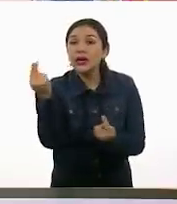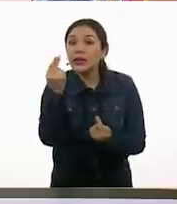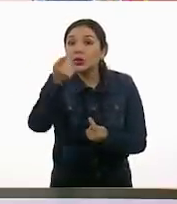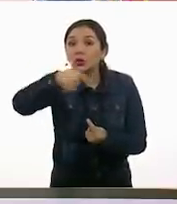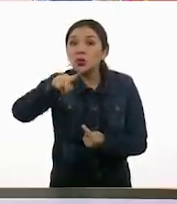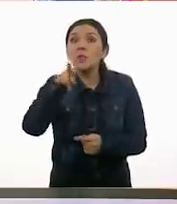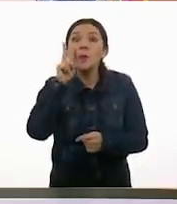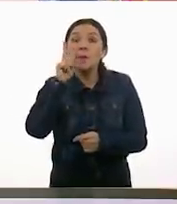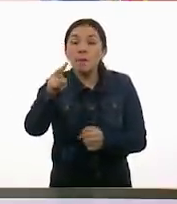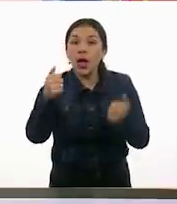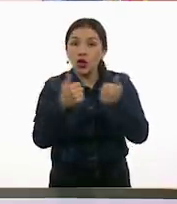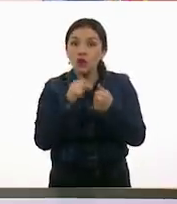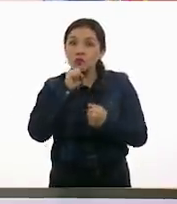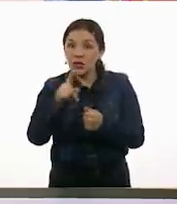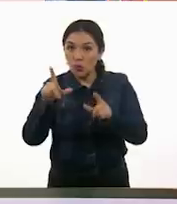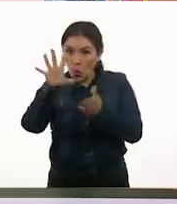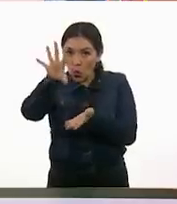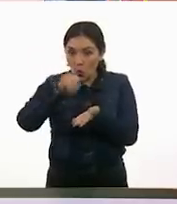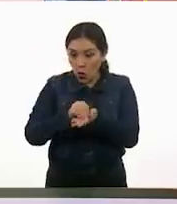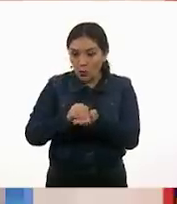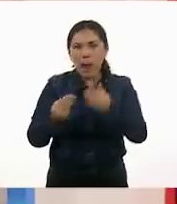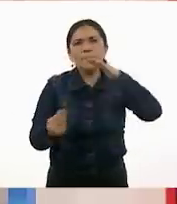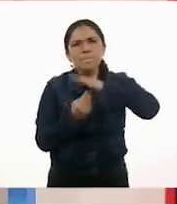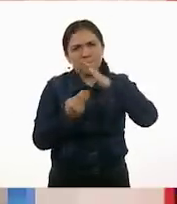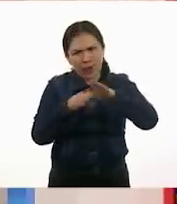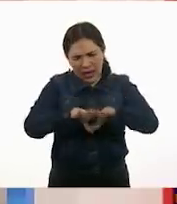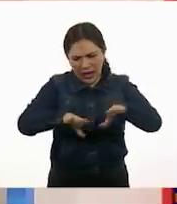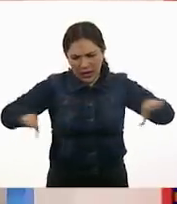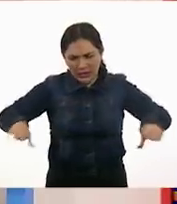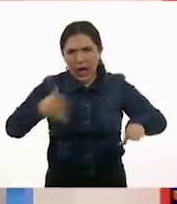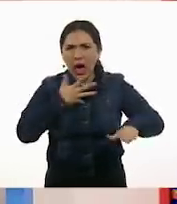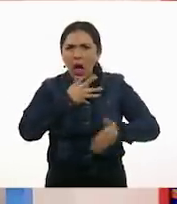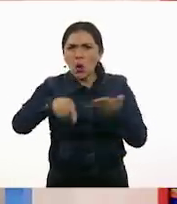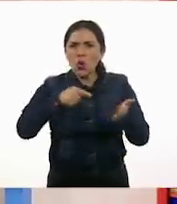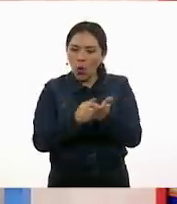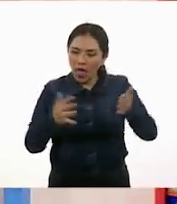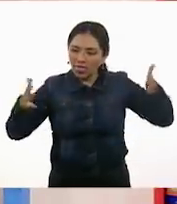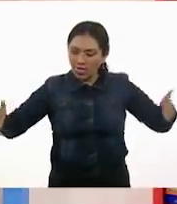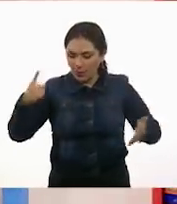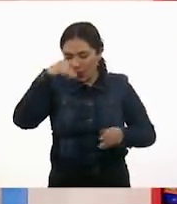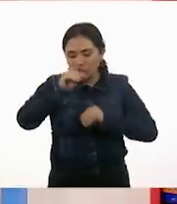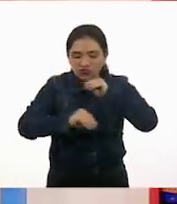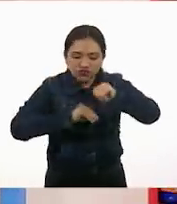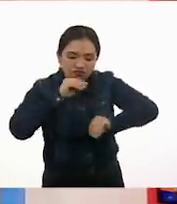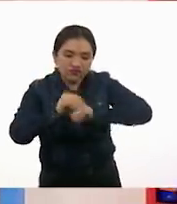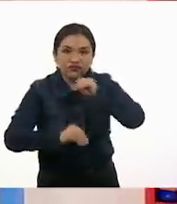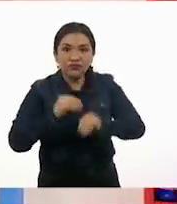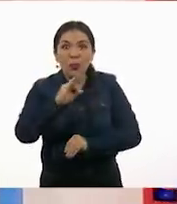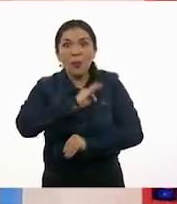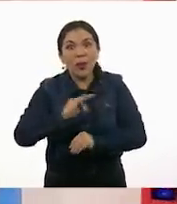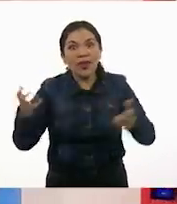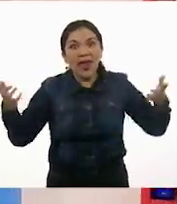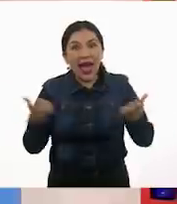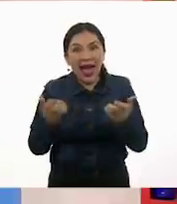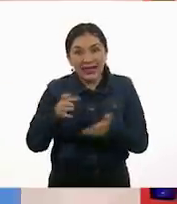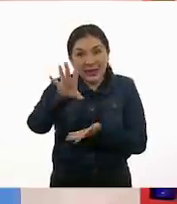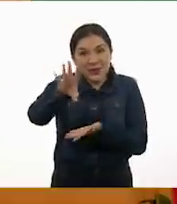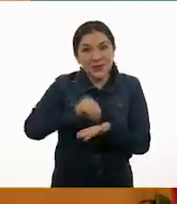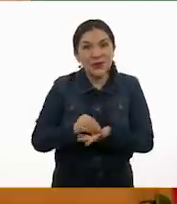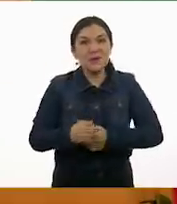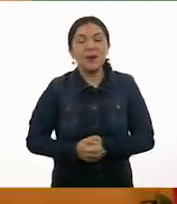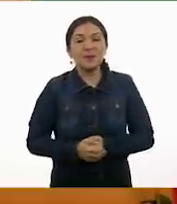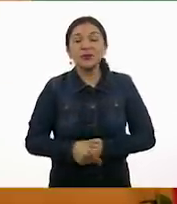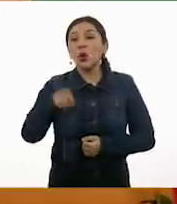que ustedes estén con su tangram en la mesa donde tengan un espacio amplio para que puedan manejar estas piezas.